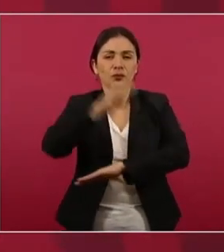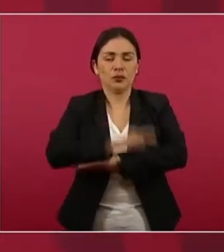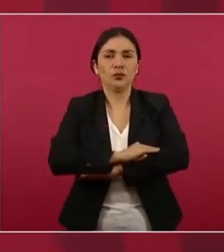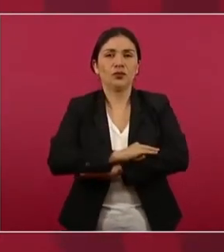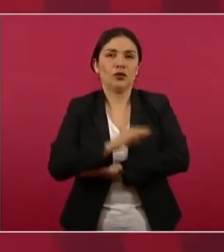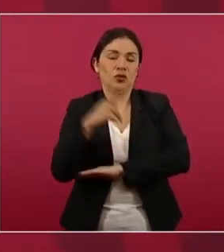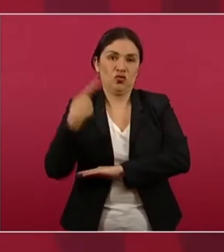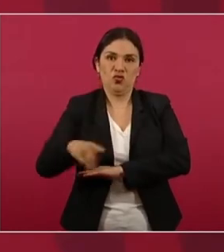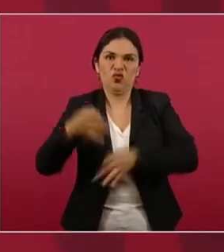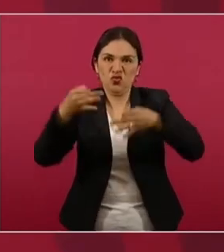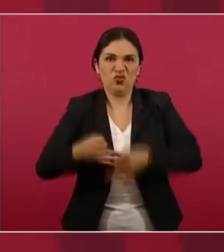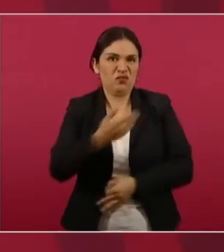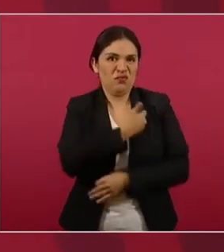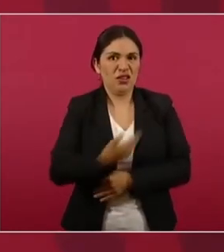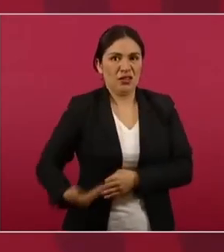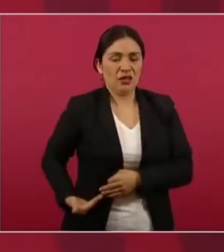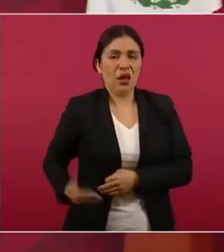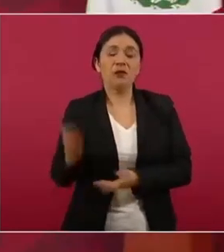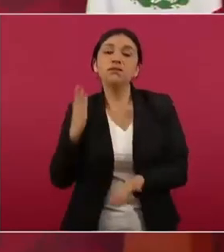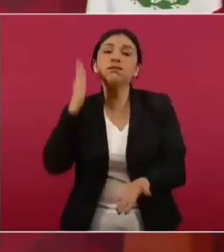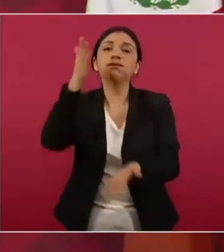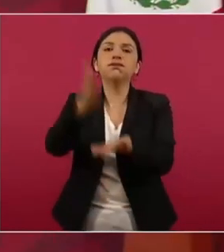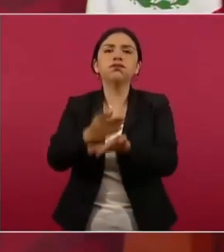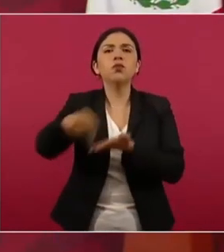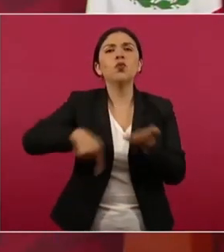presidencia, a Uruapan,